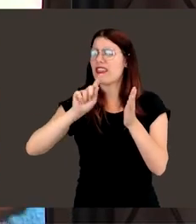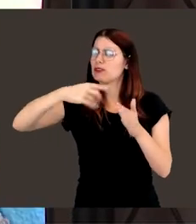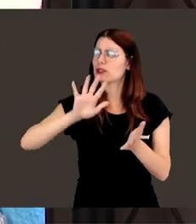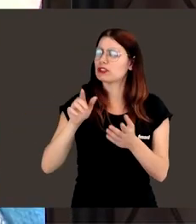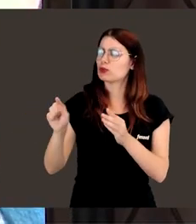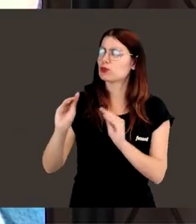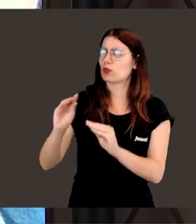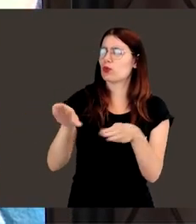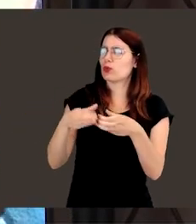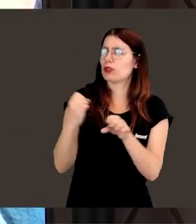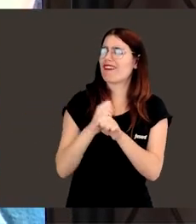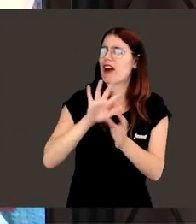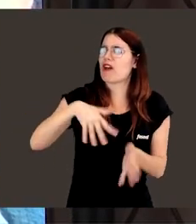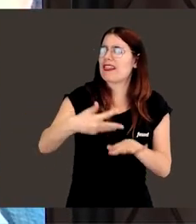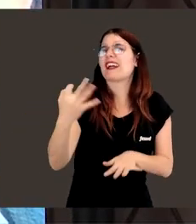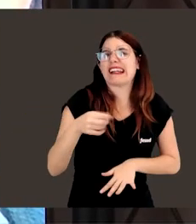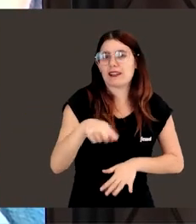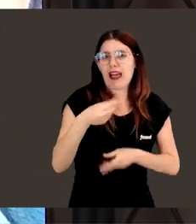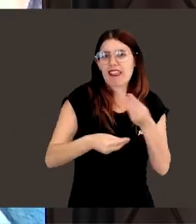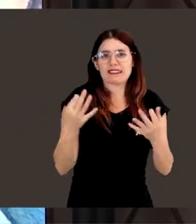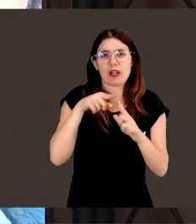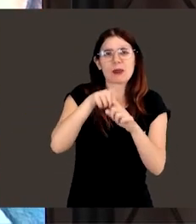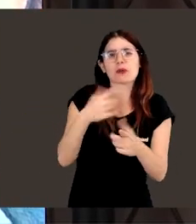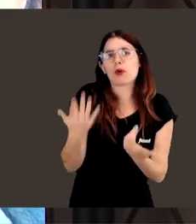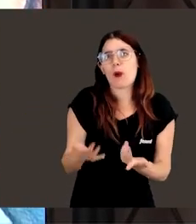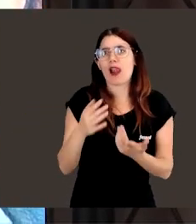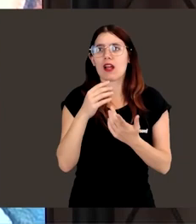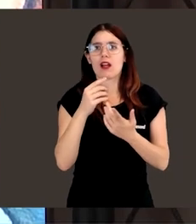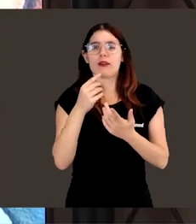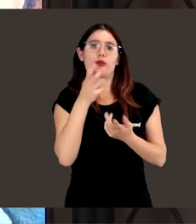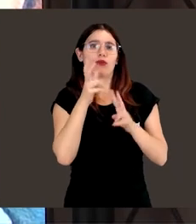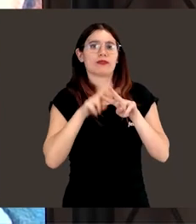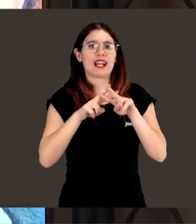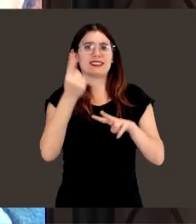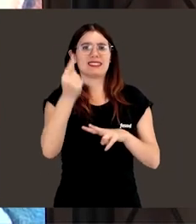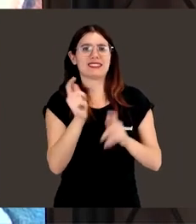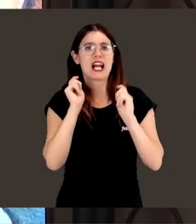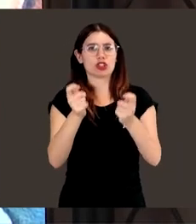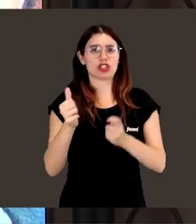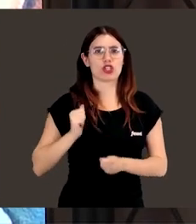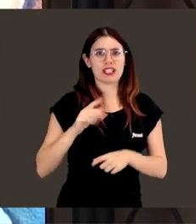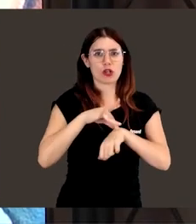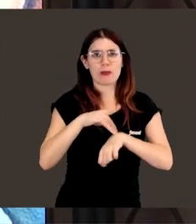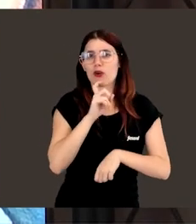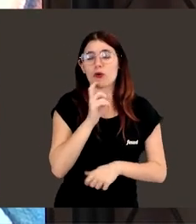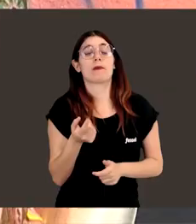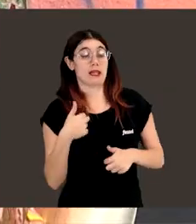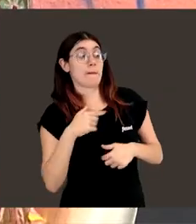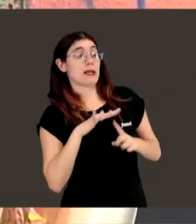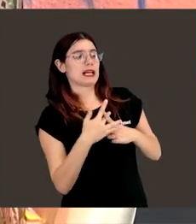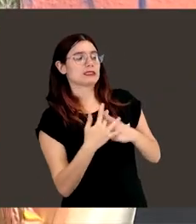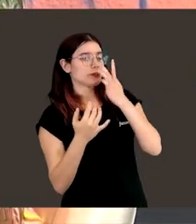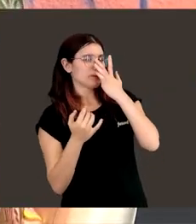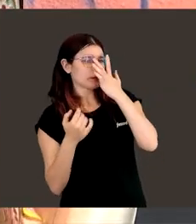grupo? ¿Hay análisis diagnóstico clínico? Expliquemos un poquito. Bueno, yo en mi caso, que